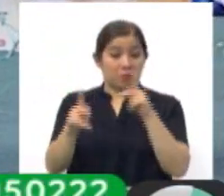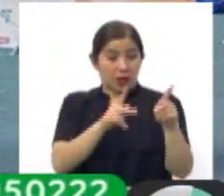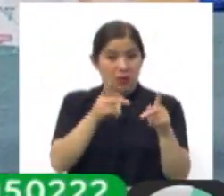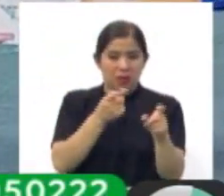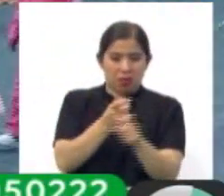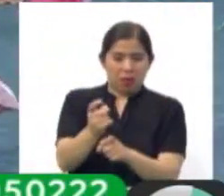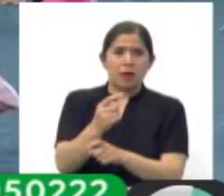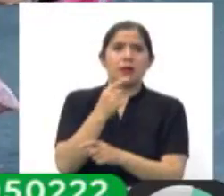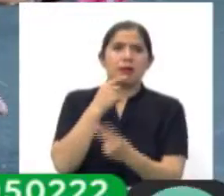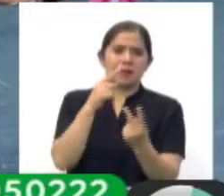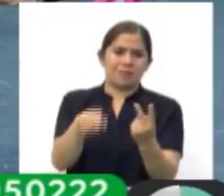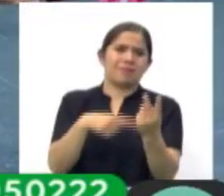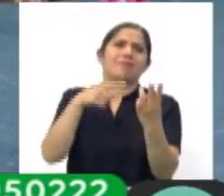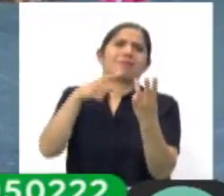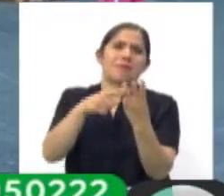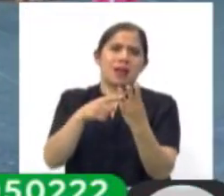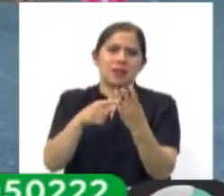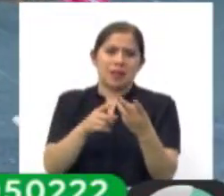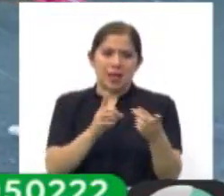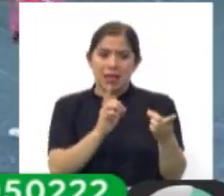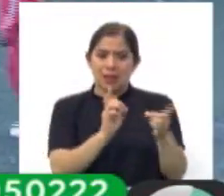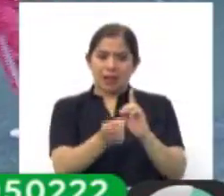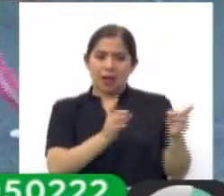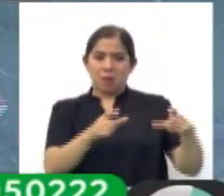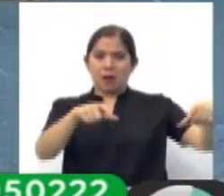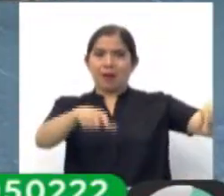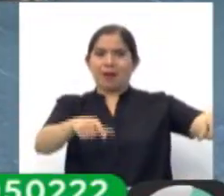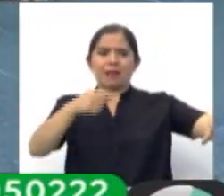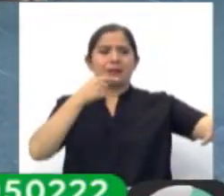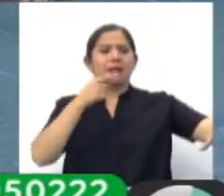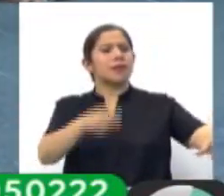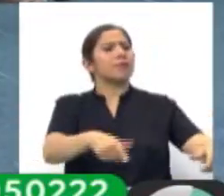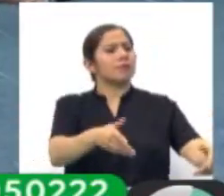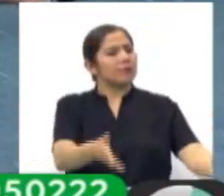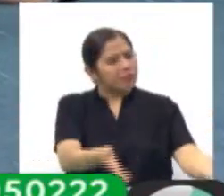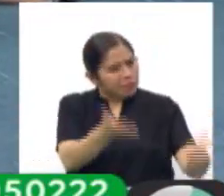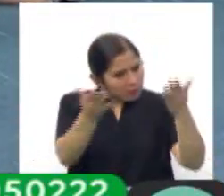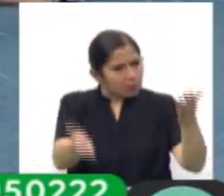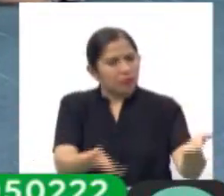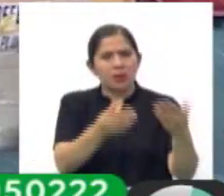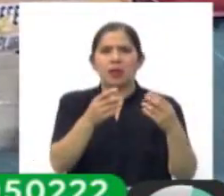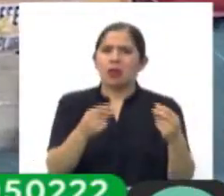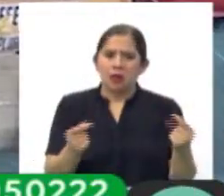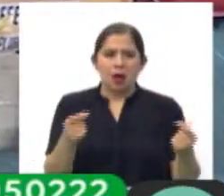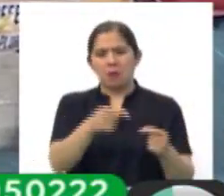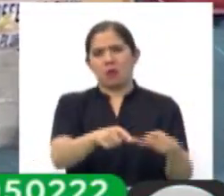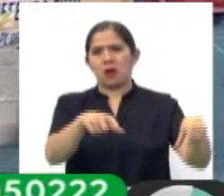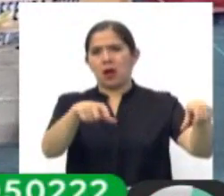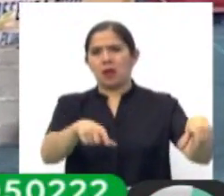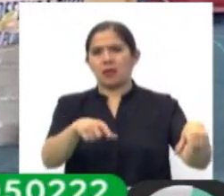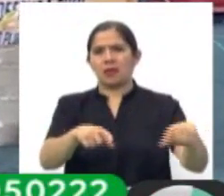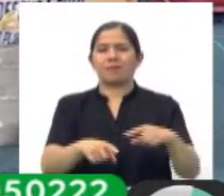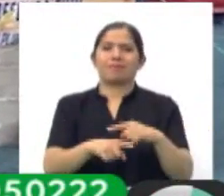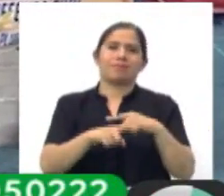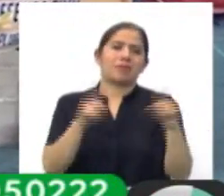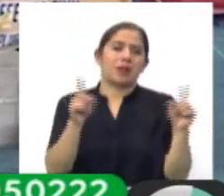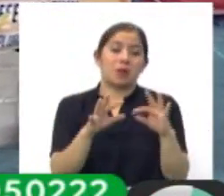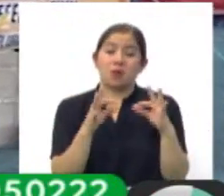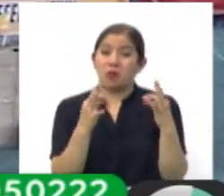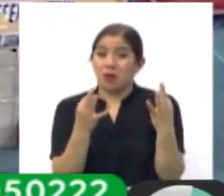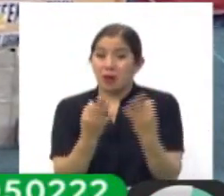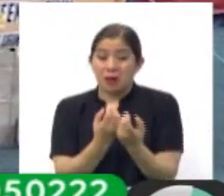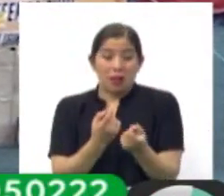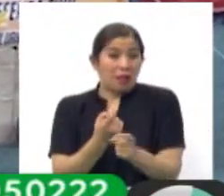Deportiva de la Cancha Fígaro solicitó que las familias damnificadas puedan desalojar esos predios. Sin embargo, las familias